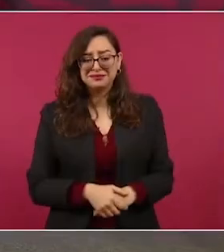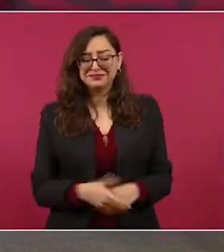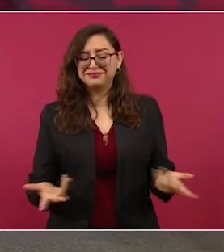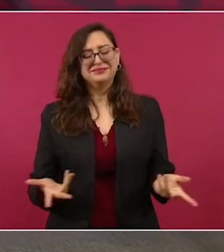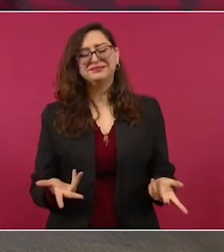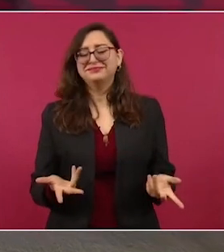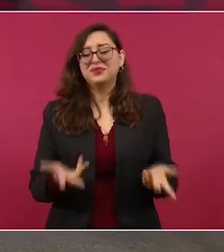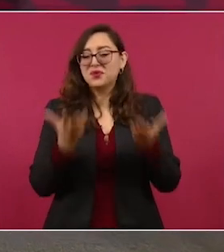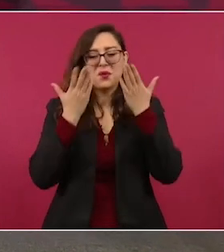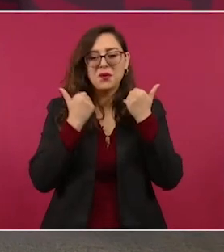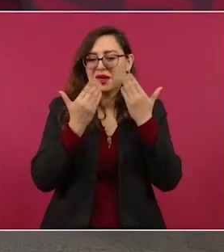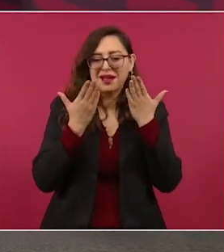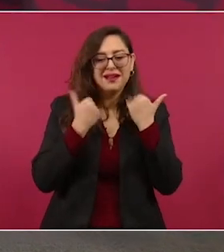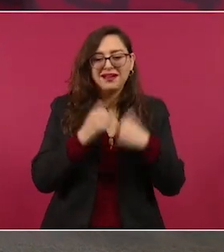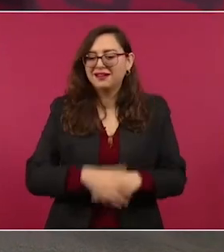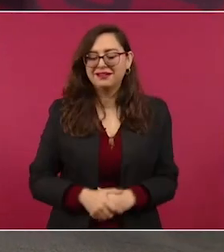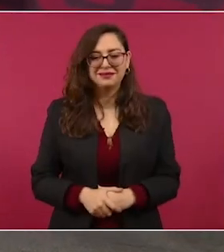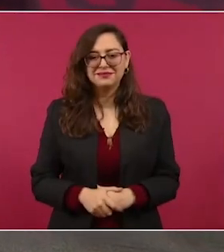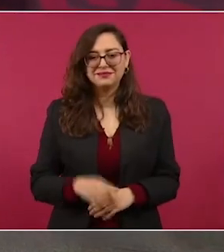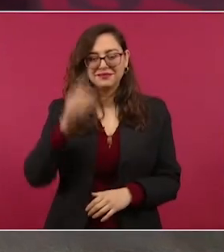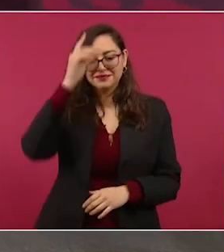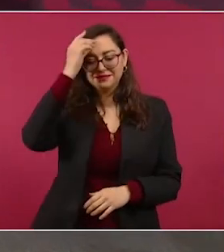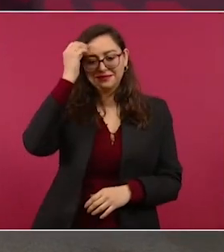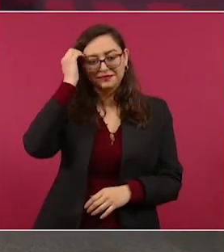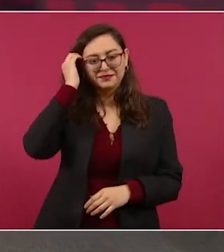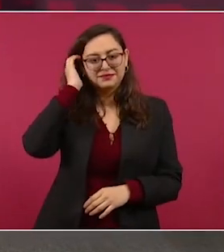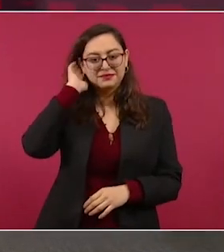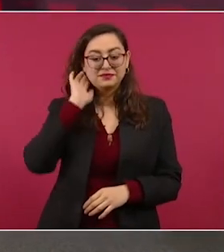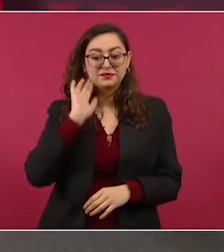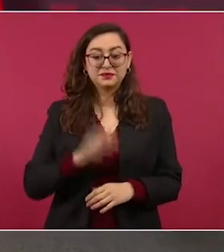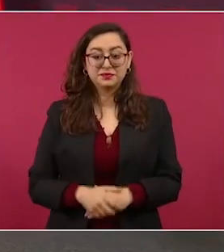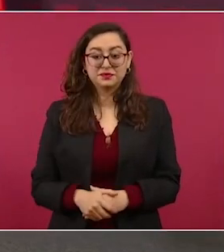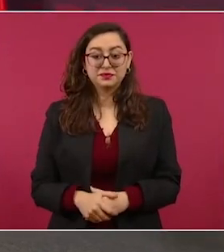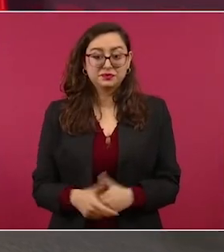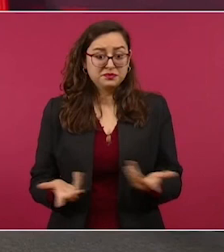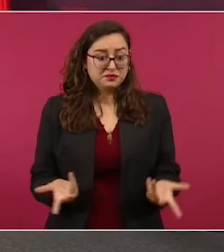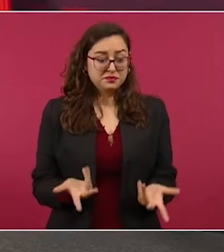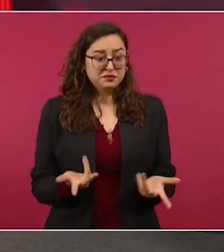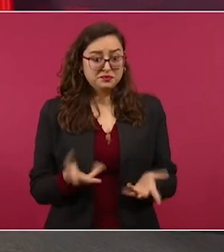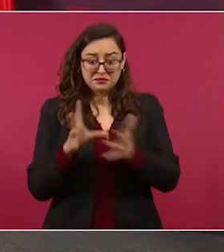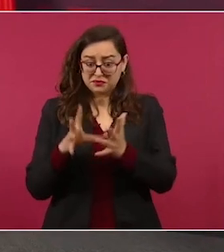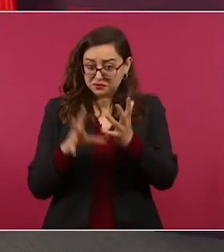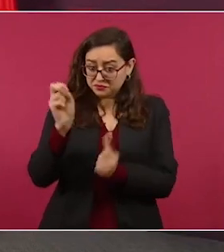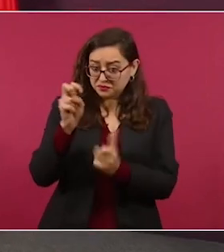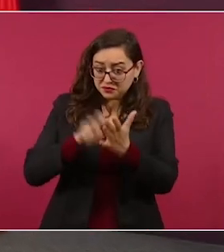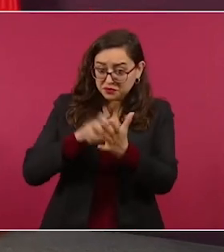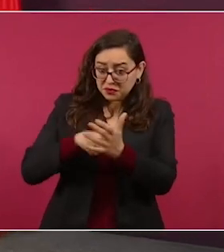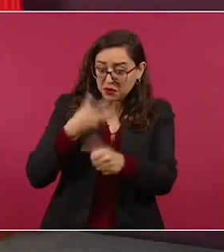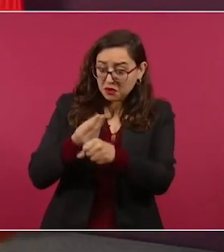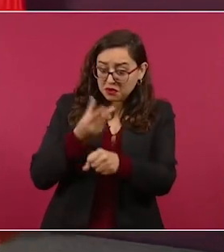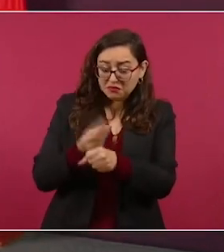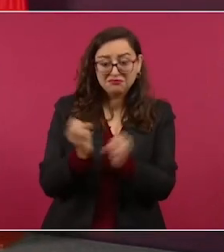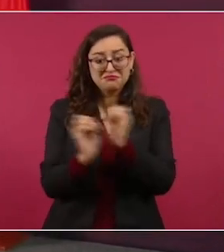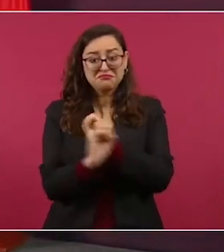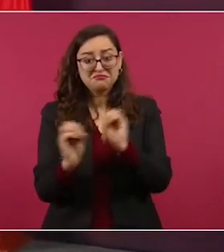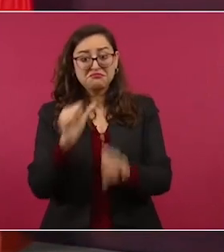lo repito ahora, ganaron porque